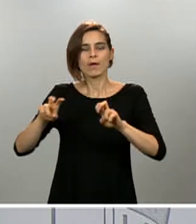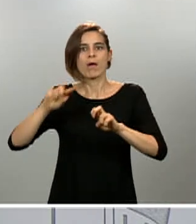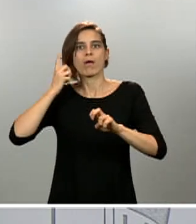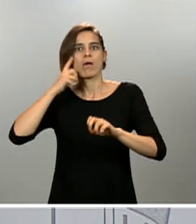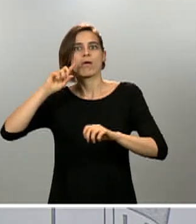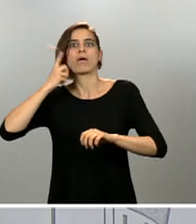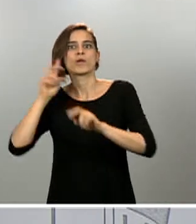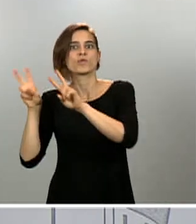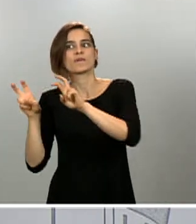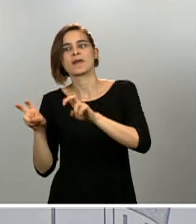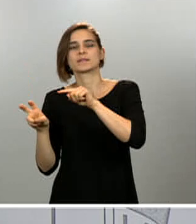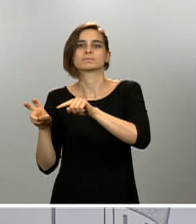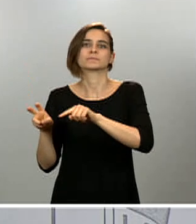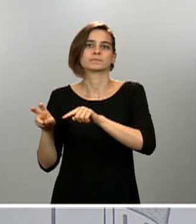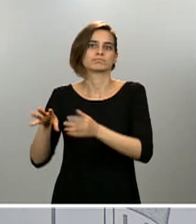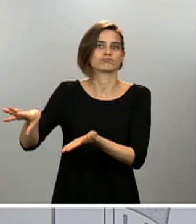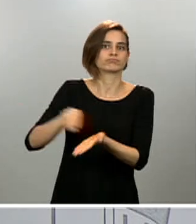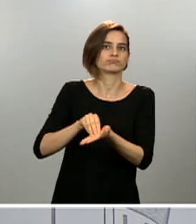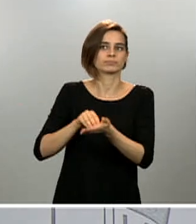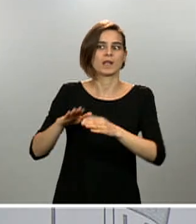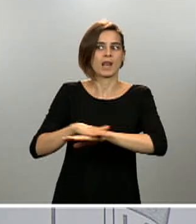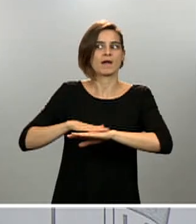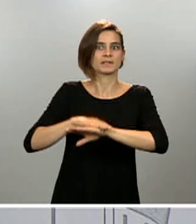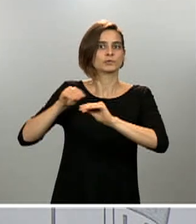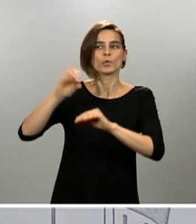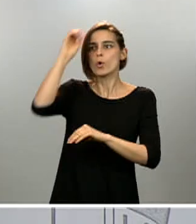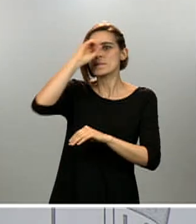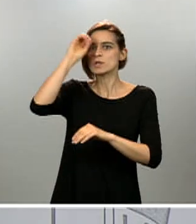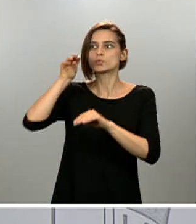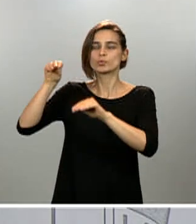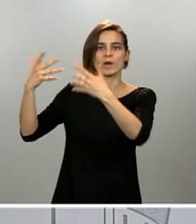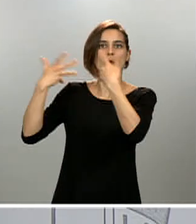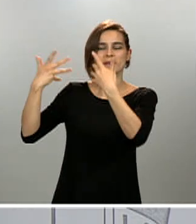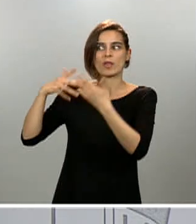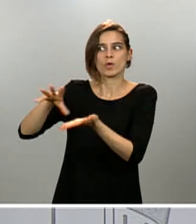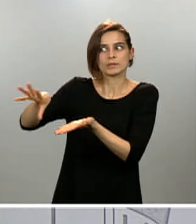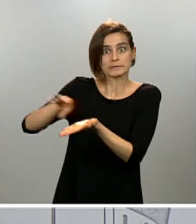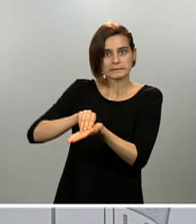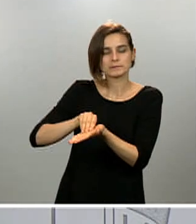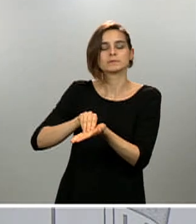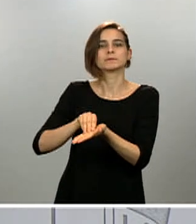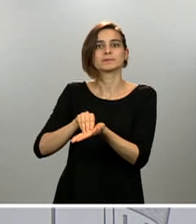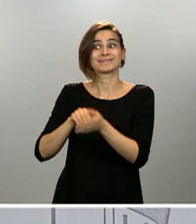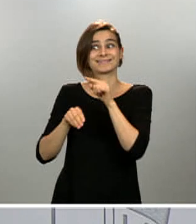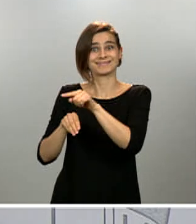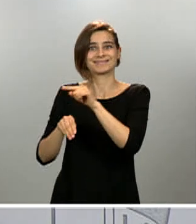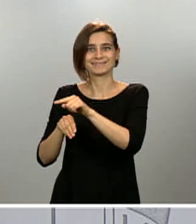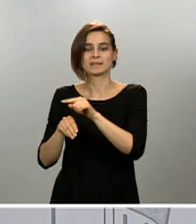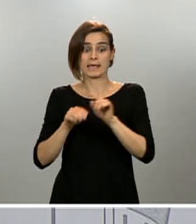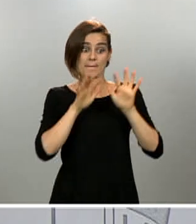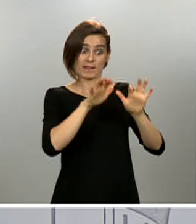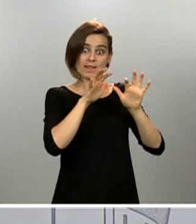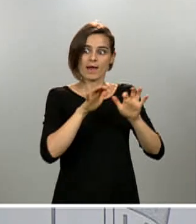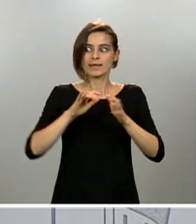como base su criterio, sus recomendaciones, en base a esto hemos construido este plan de